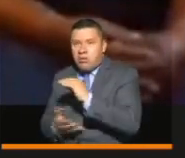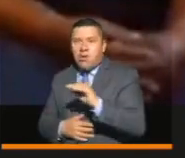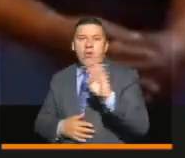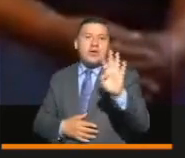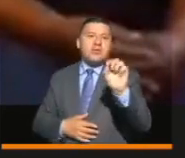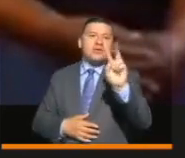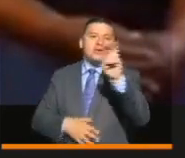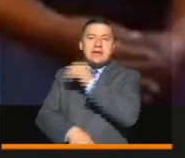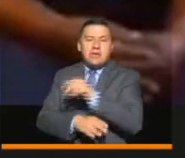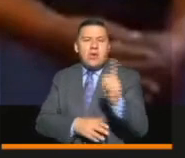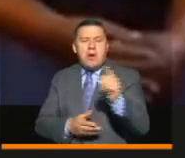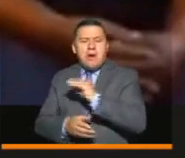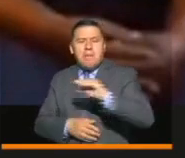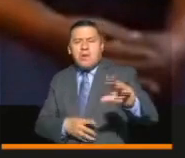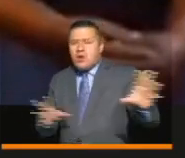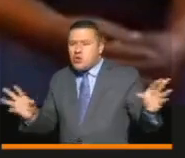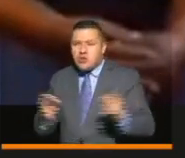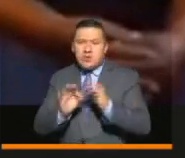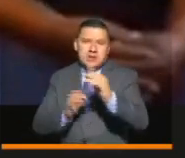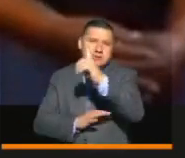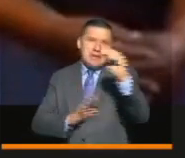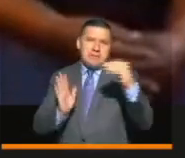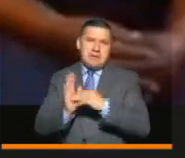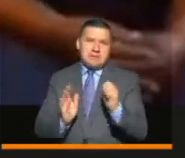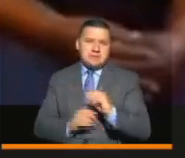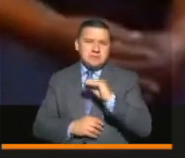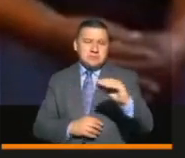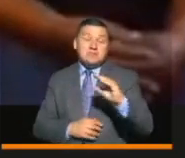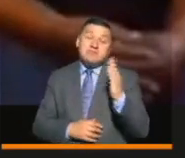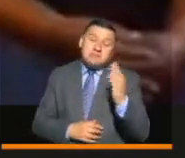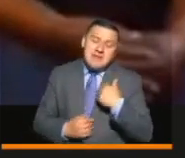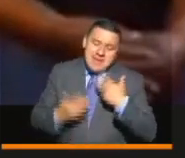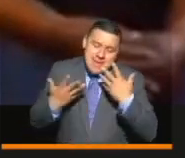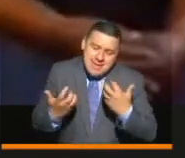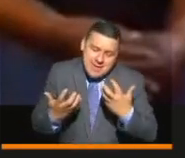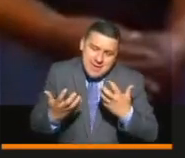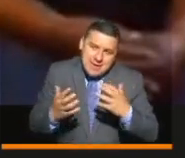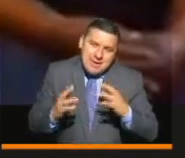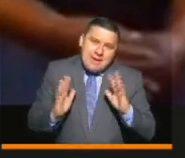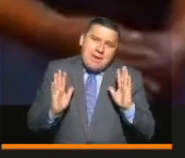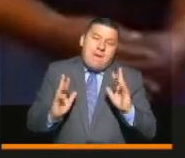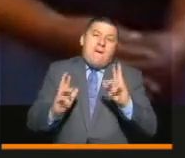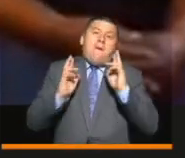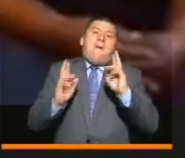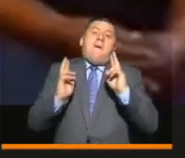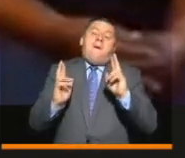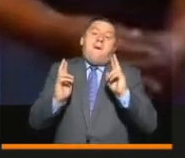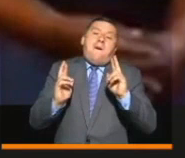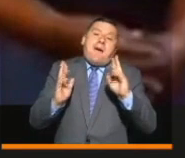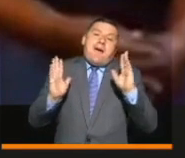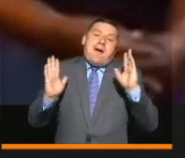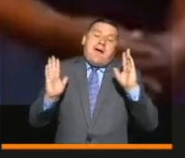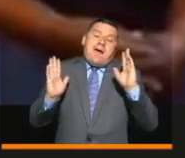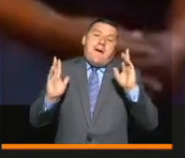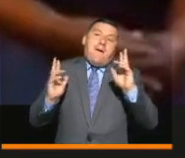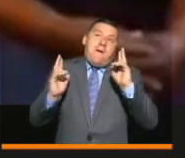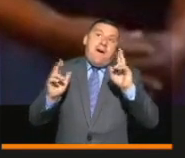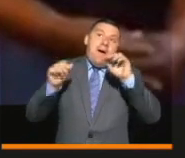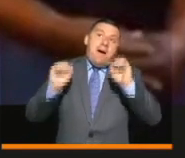de hogares, con un monto de aproximadamente 100 mil pesos, presidente. Queremos que, ojalá, esto nos lo